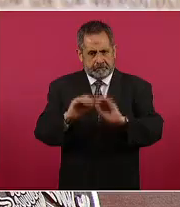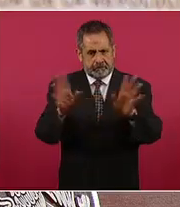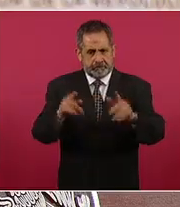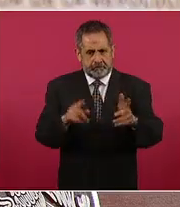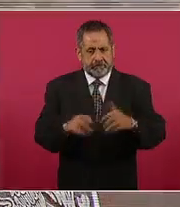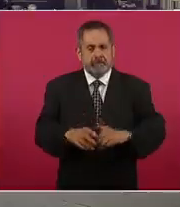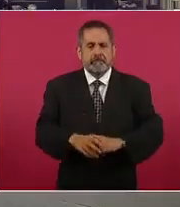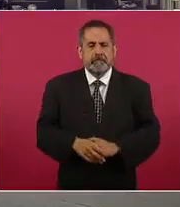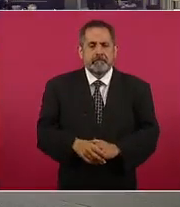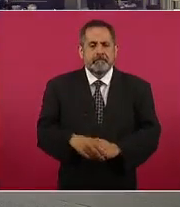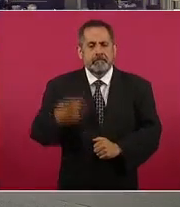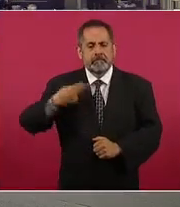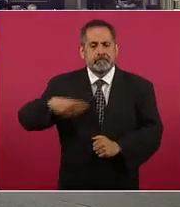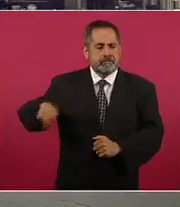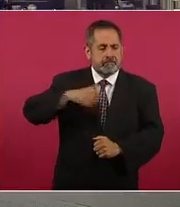la gente los conozca bien